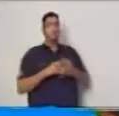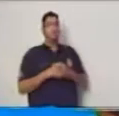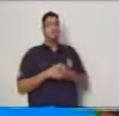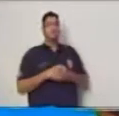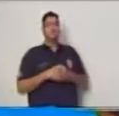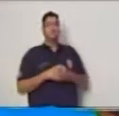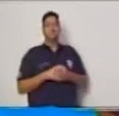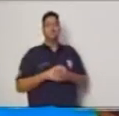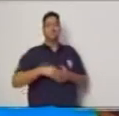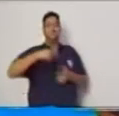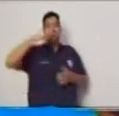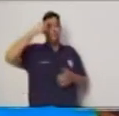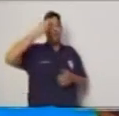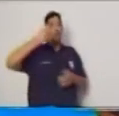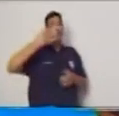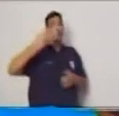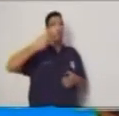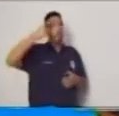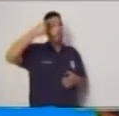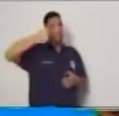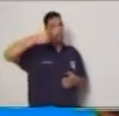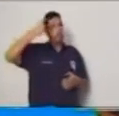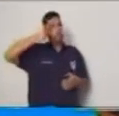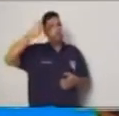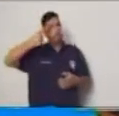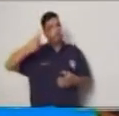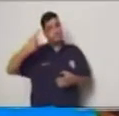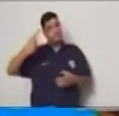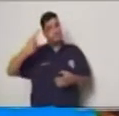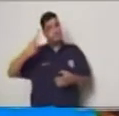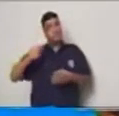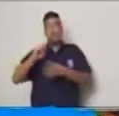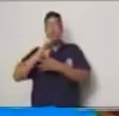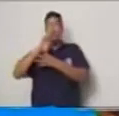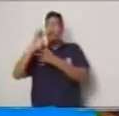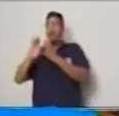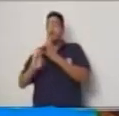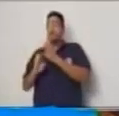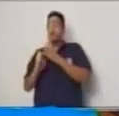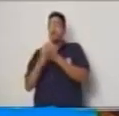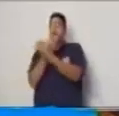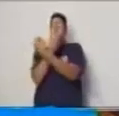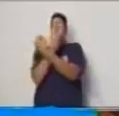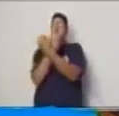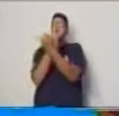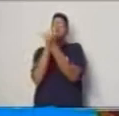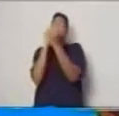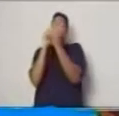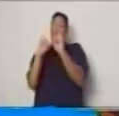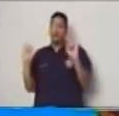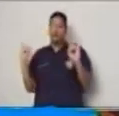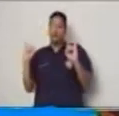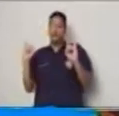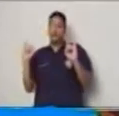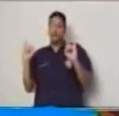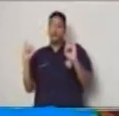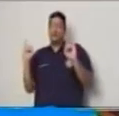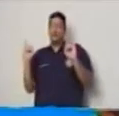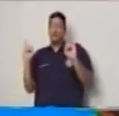los días y la variable independiente van a ser